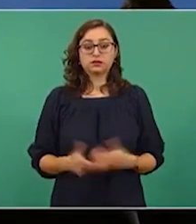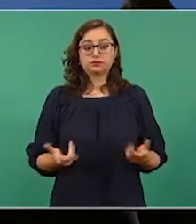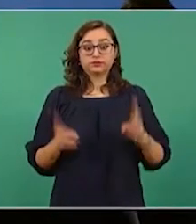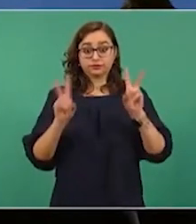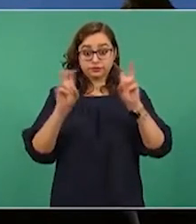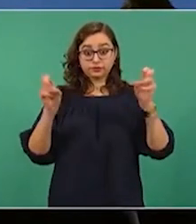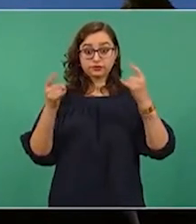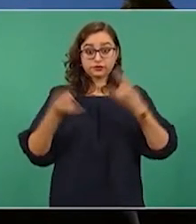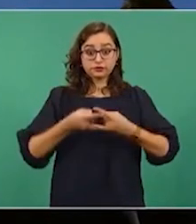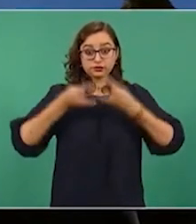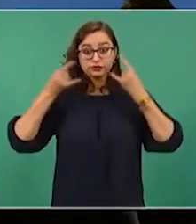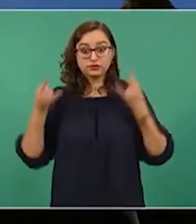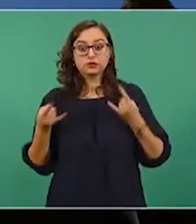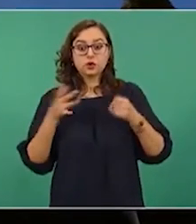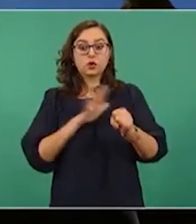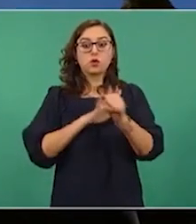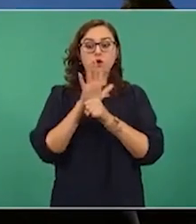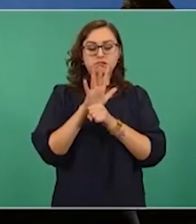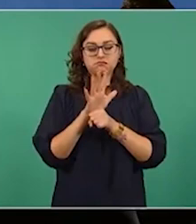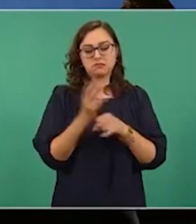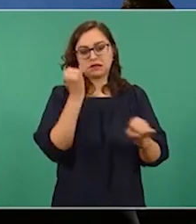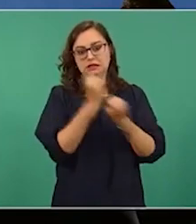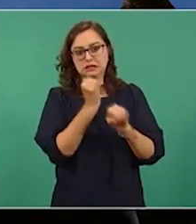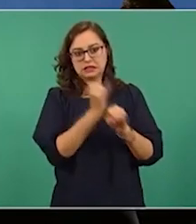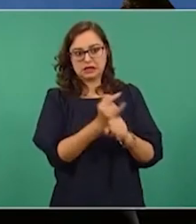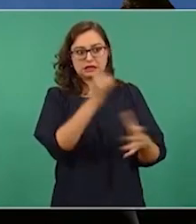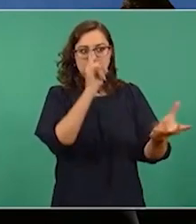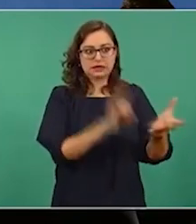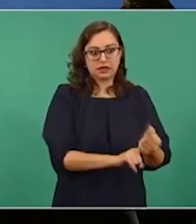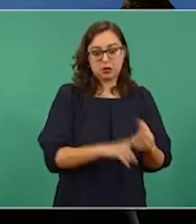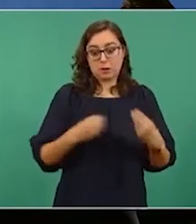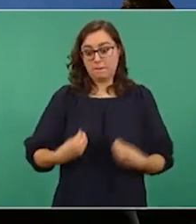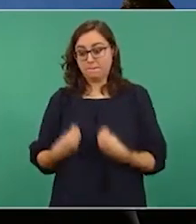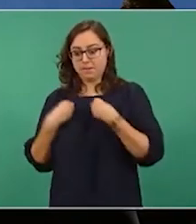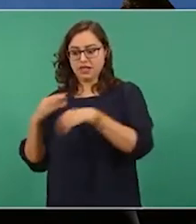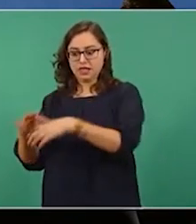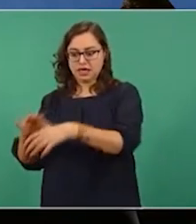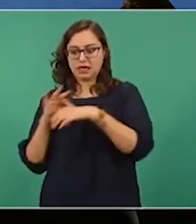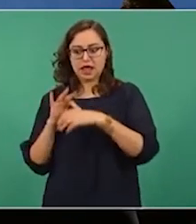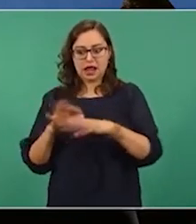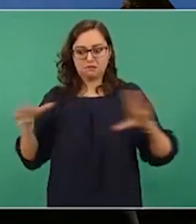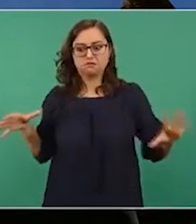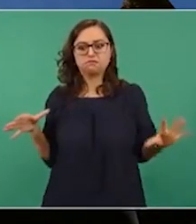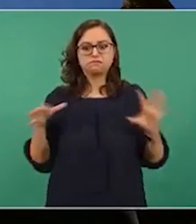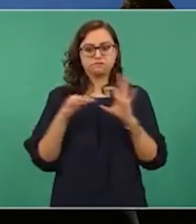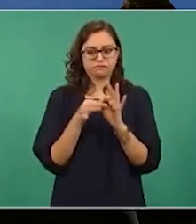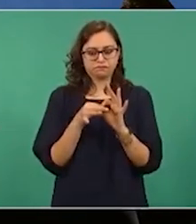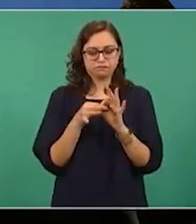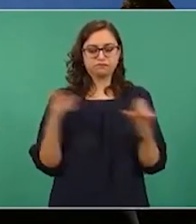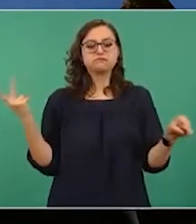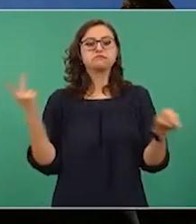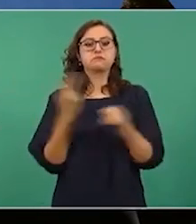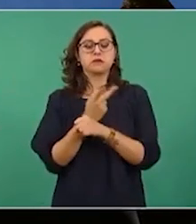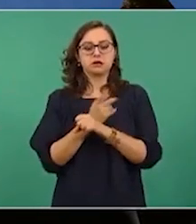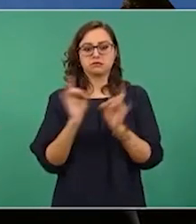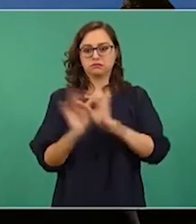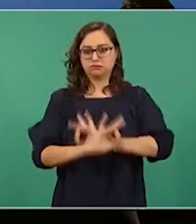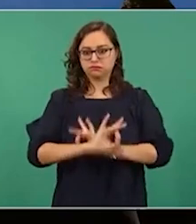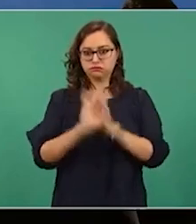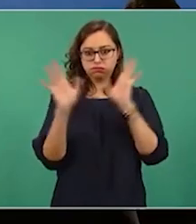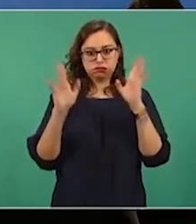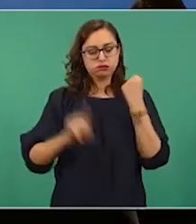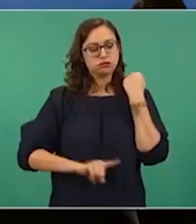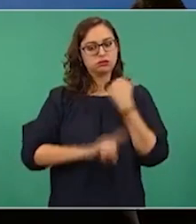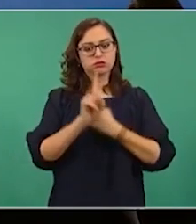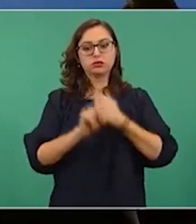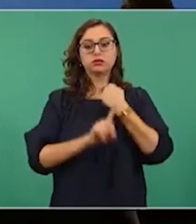entrelaza el mundo virtual con el mundo real, es un caso que aconteció en Oaxaca y que sigue